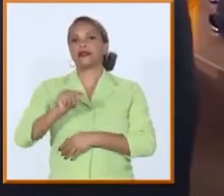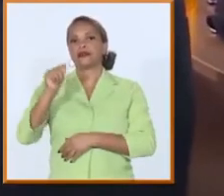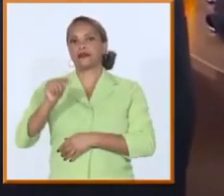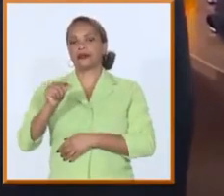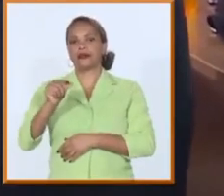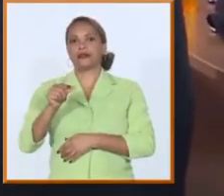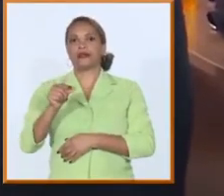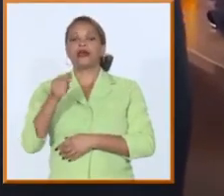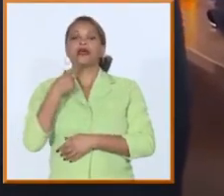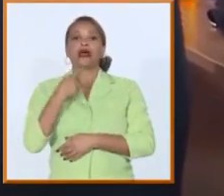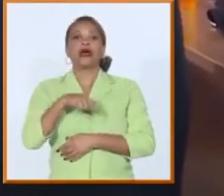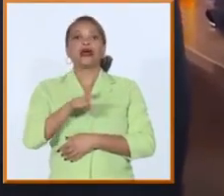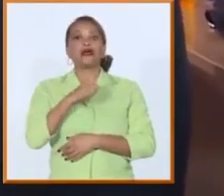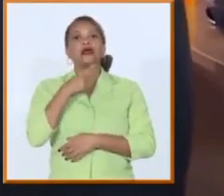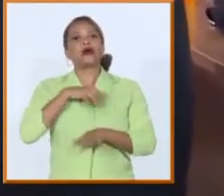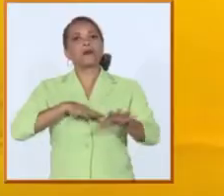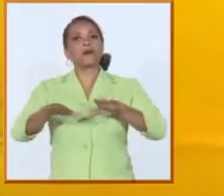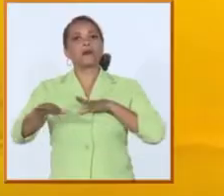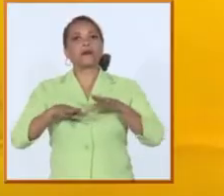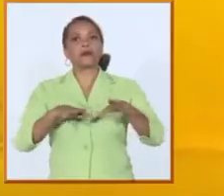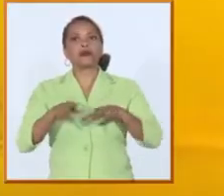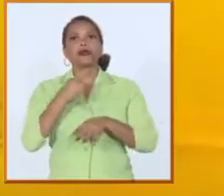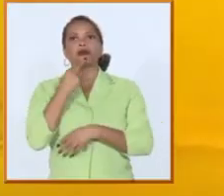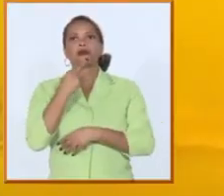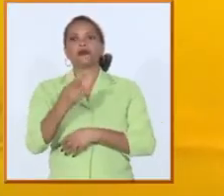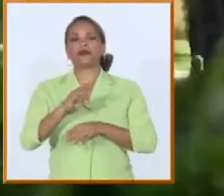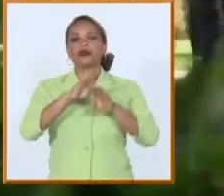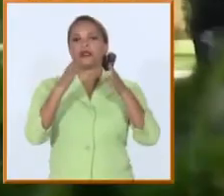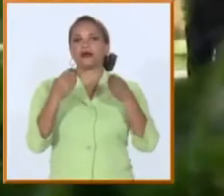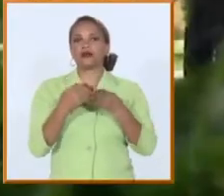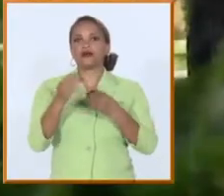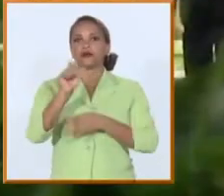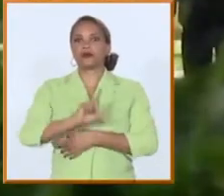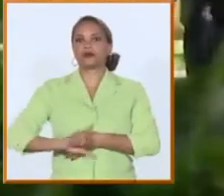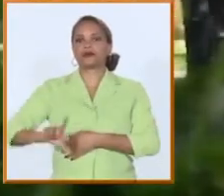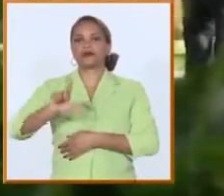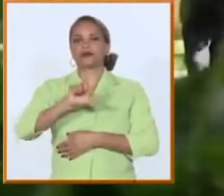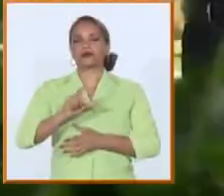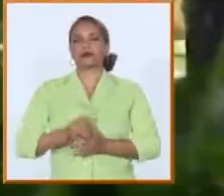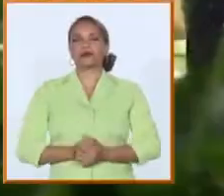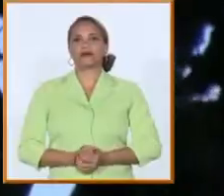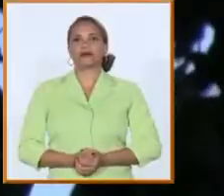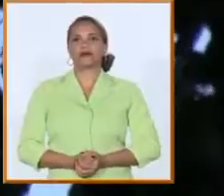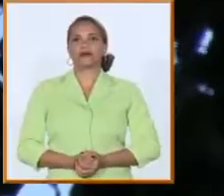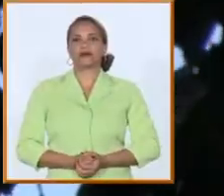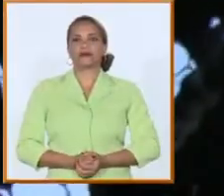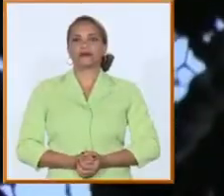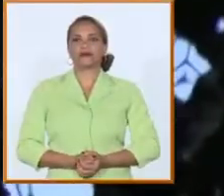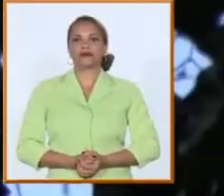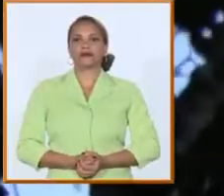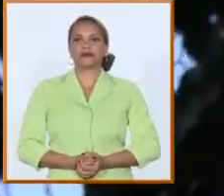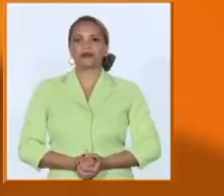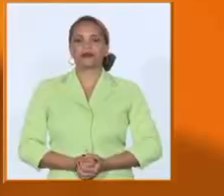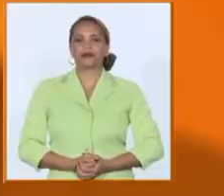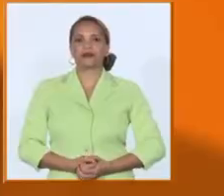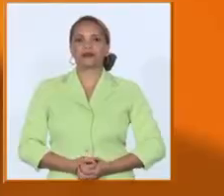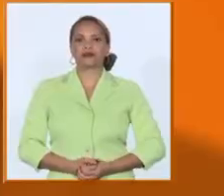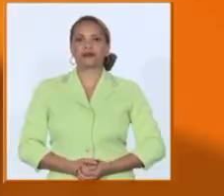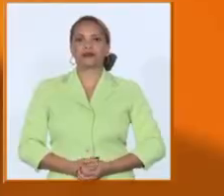acreditación y reafirma su condición de responder a su contexto social Gretel Rodríguez Bazán especial para la mesa redonda